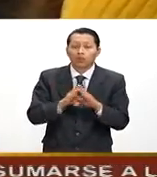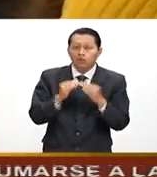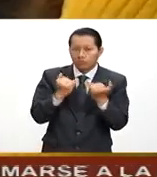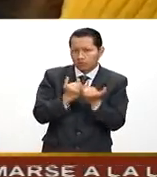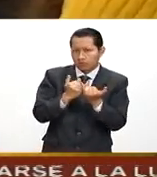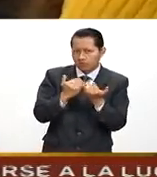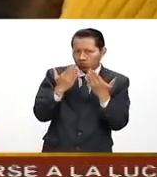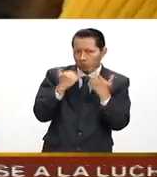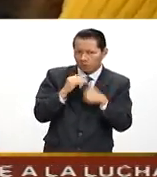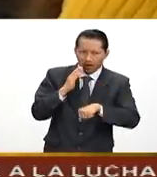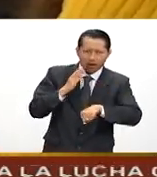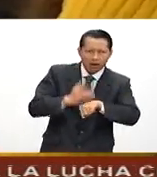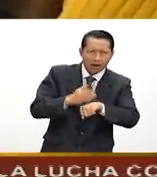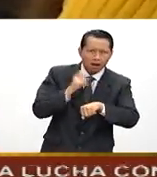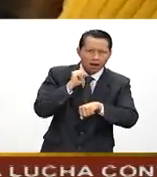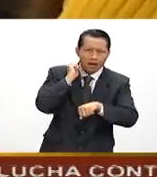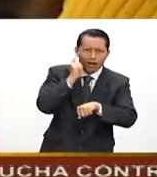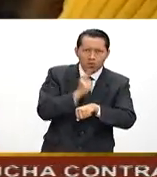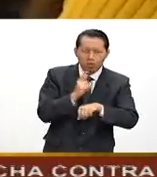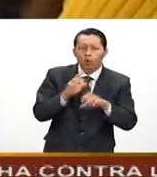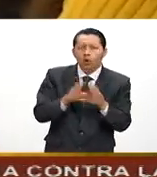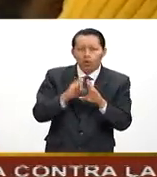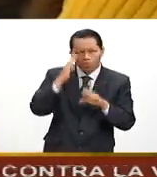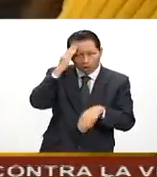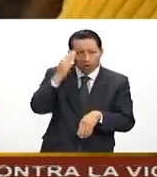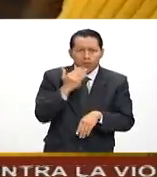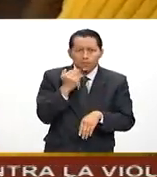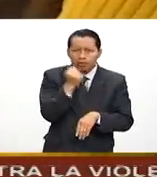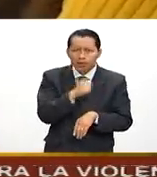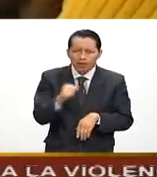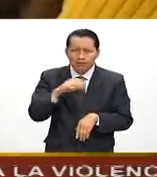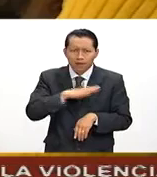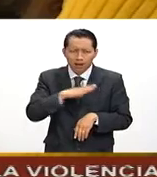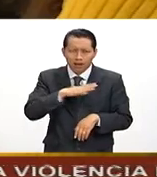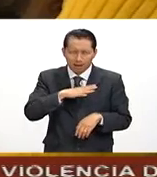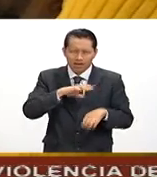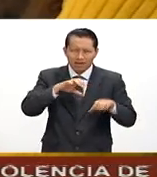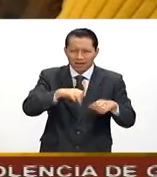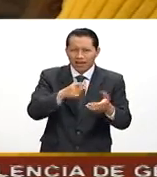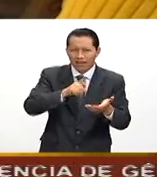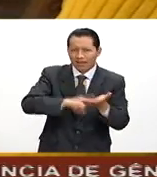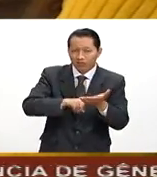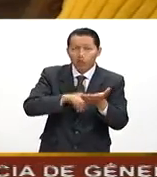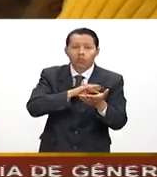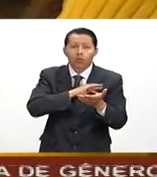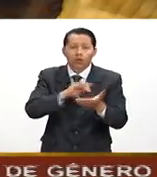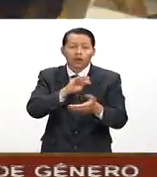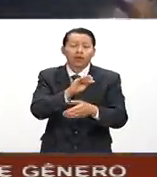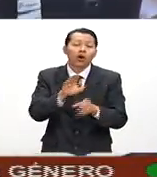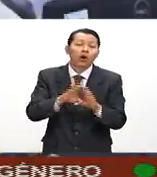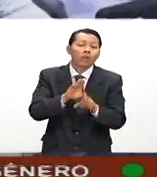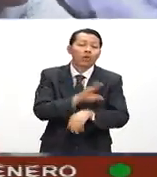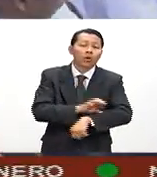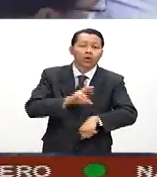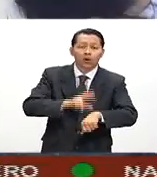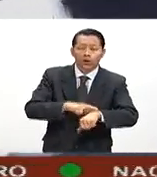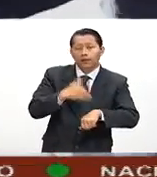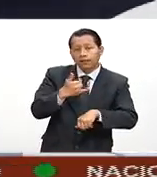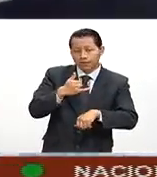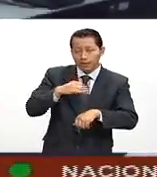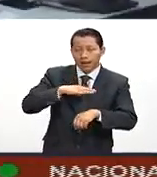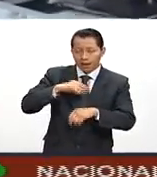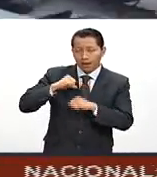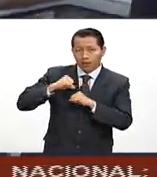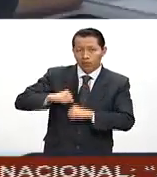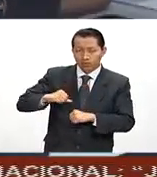una sanción, no existe invasión de competencias entre las dependencias que ejercen funciones de Contraloría y las autoridades